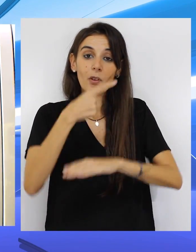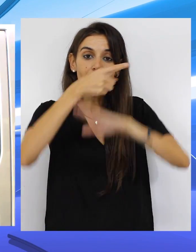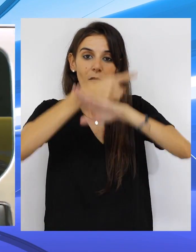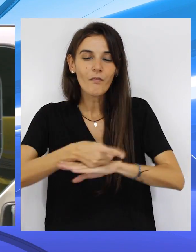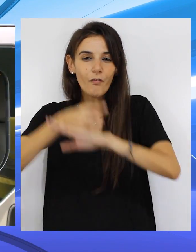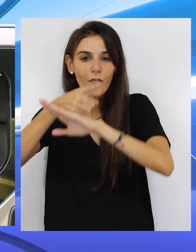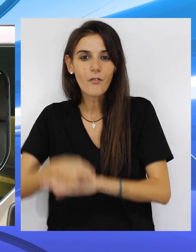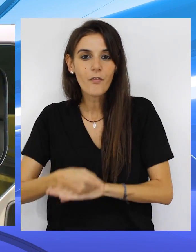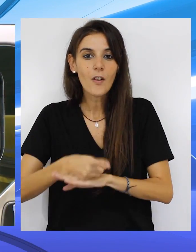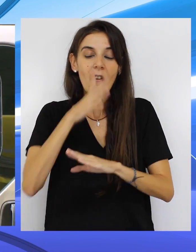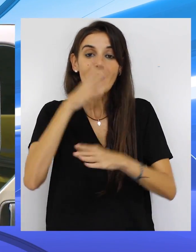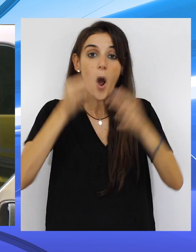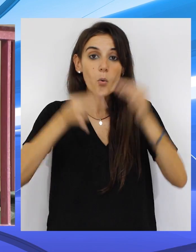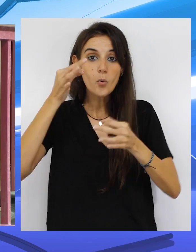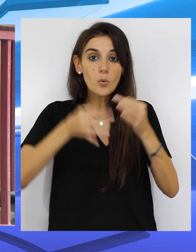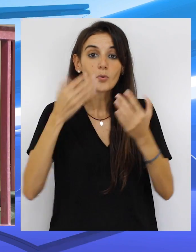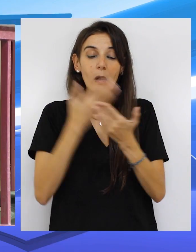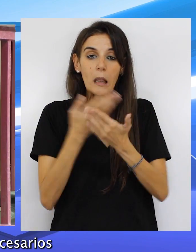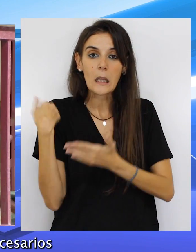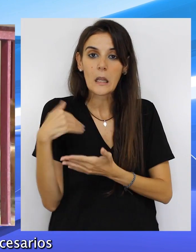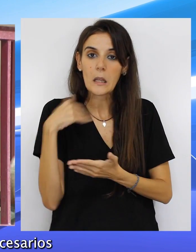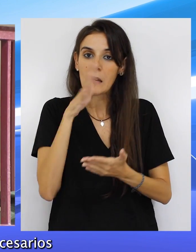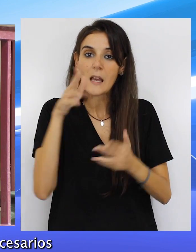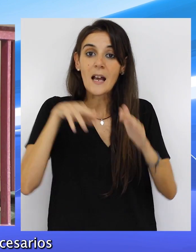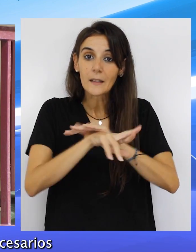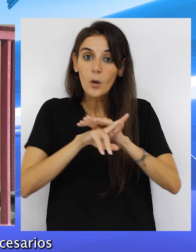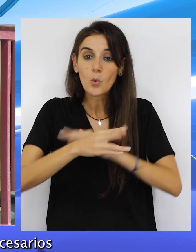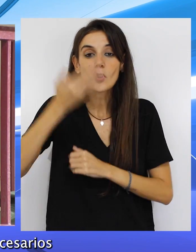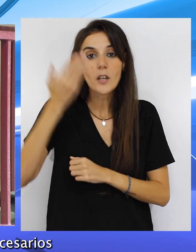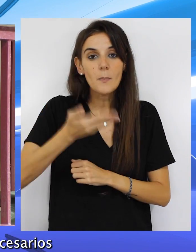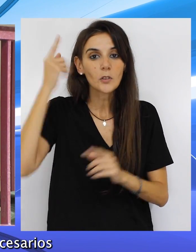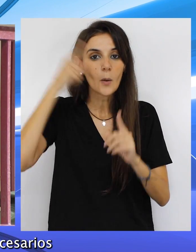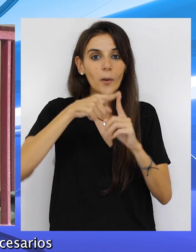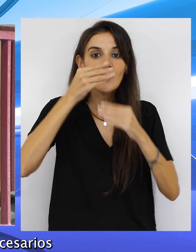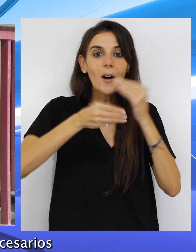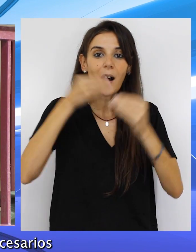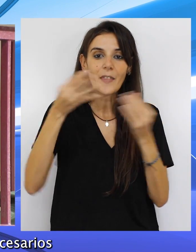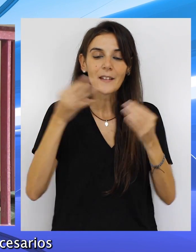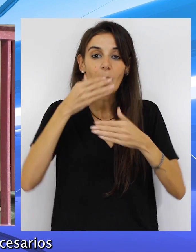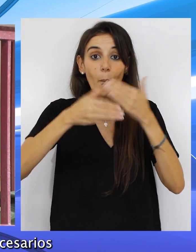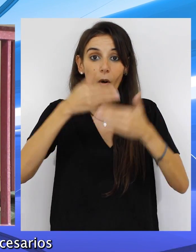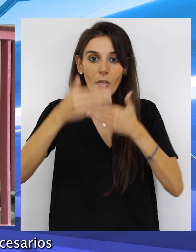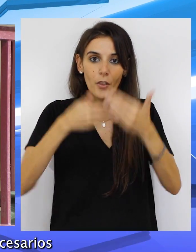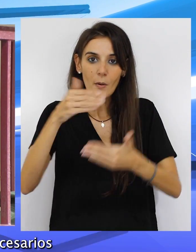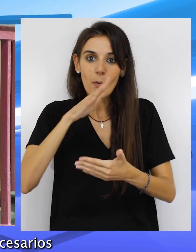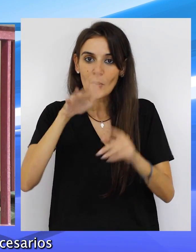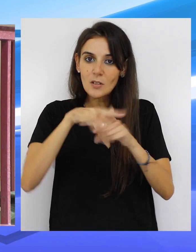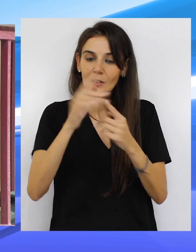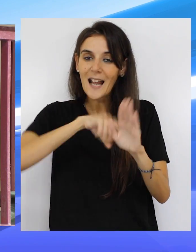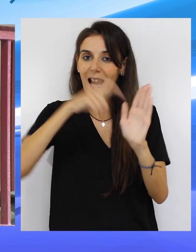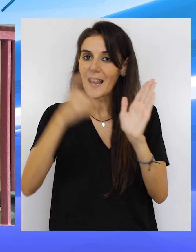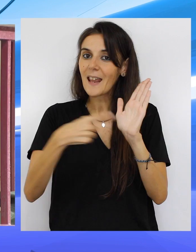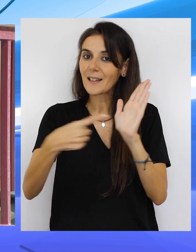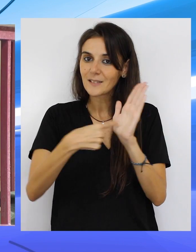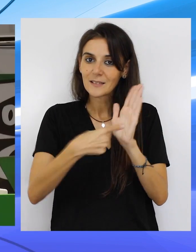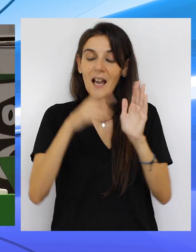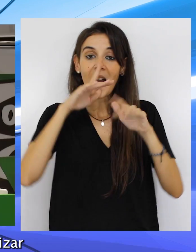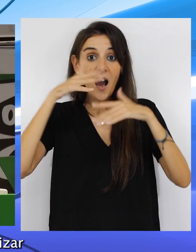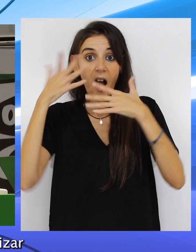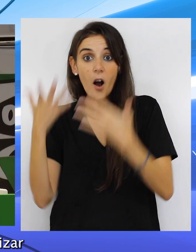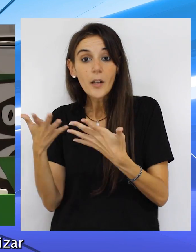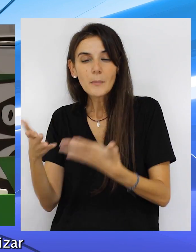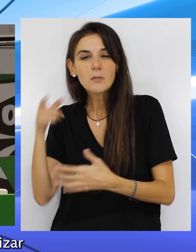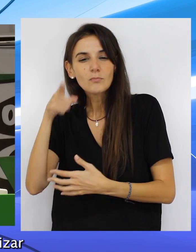Ejecutivo acata las resoluciones de la justicia y está poniendo los medios necesarios para poder realizar este procedimiento conforme a la ley.